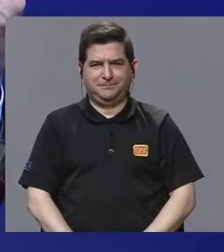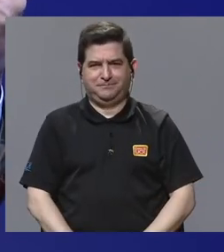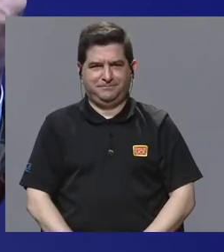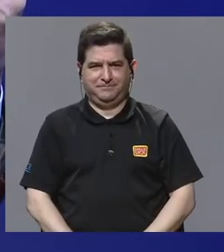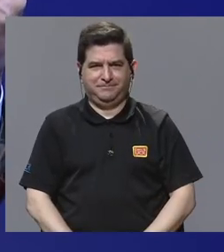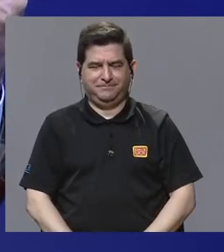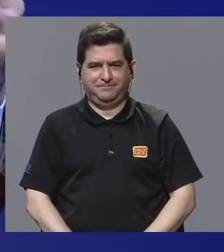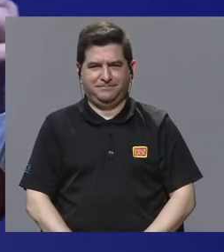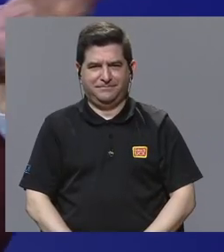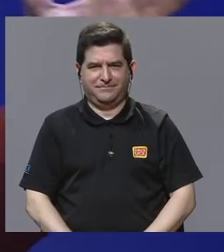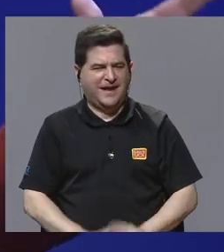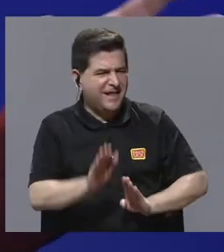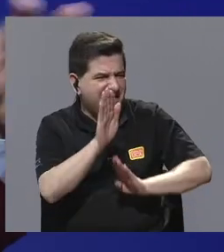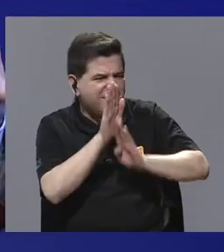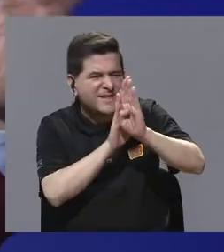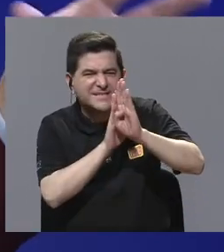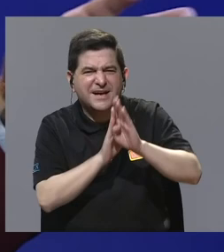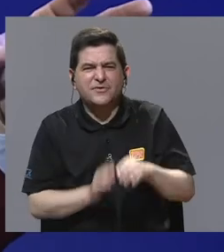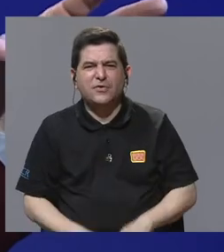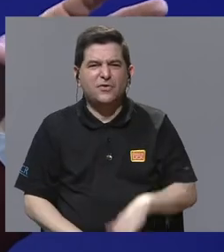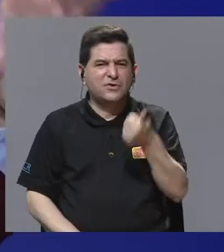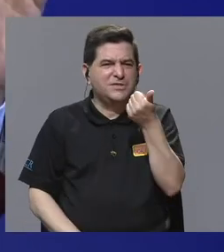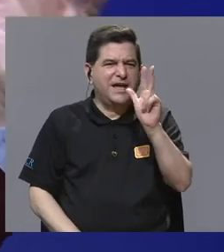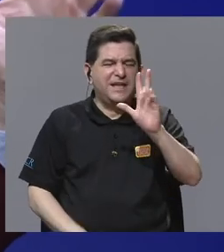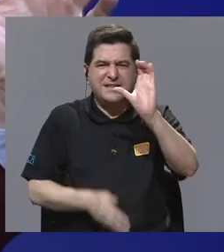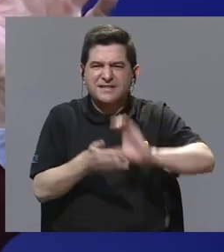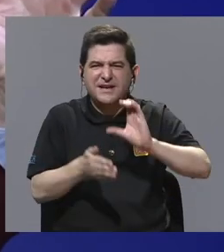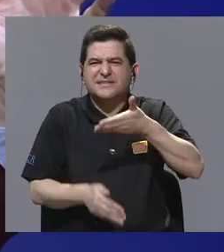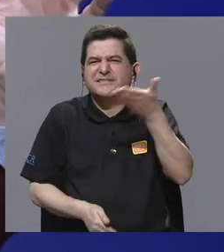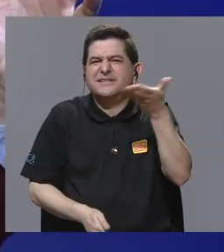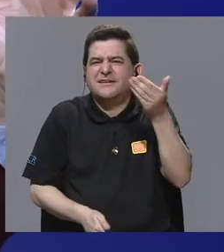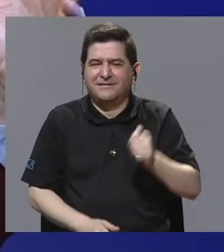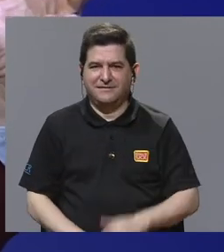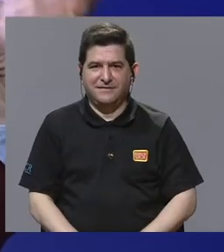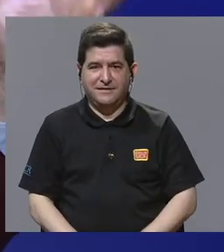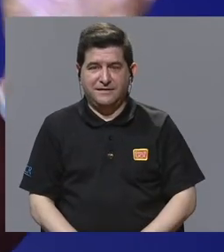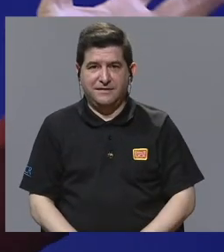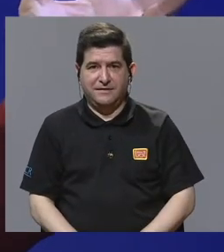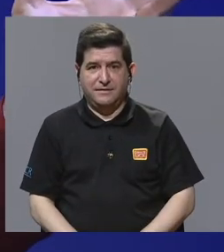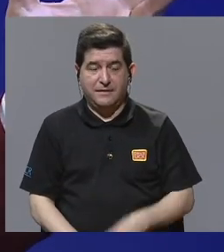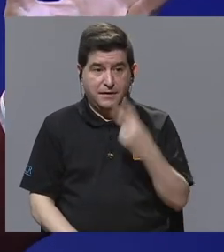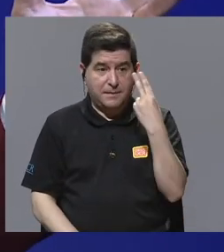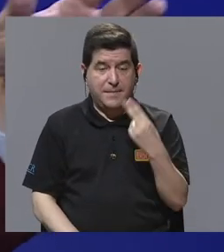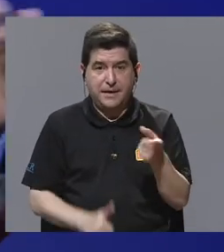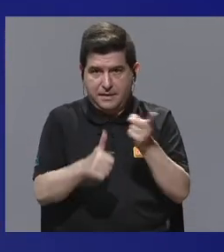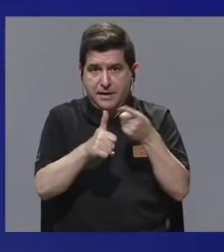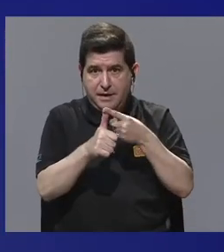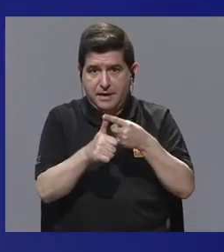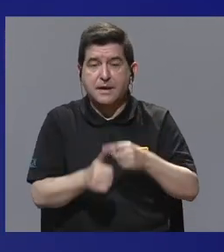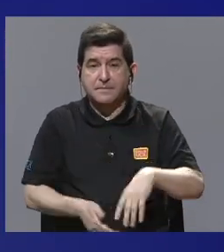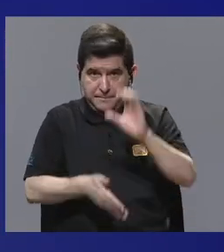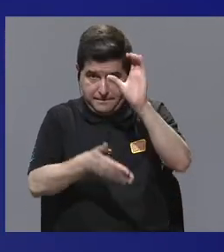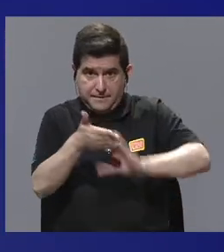¿Qué se desarrolla a lo largo de esos 13 capítulos? Vemos en el piloto un